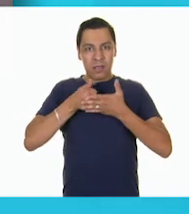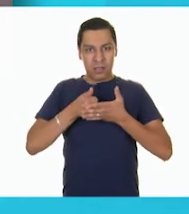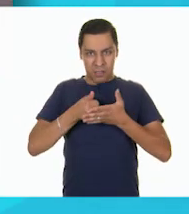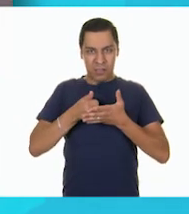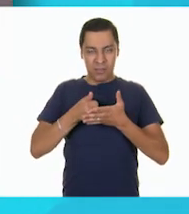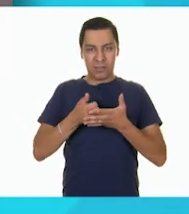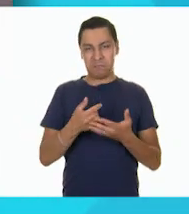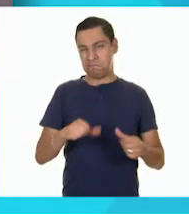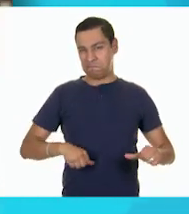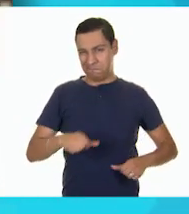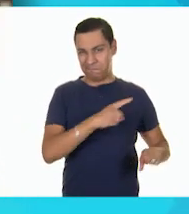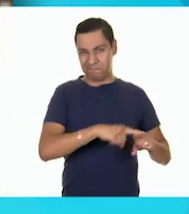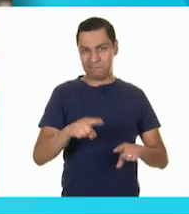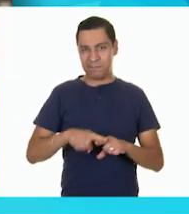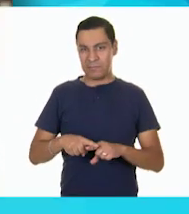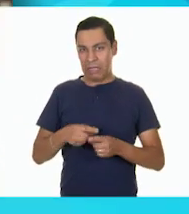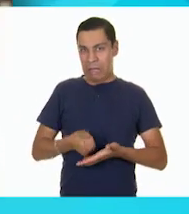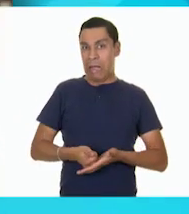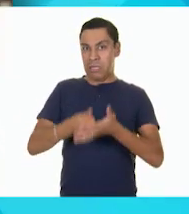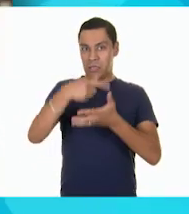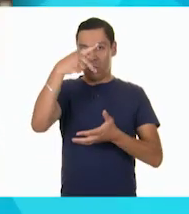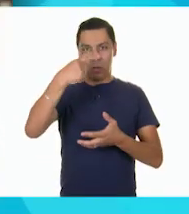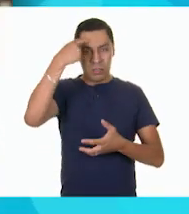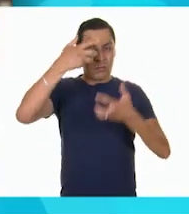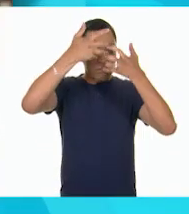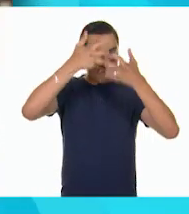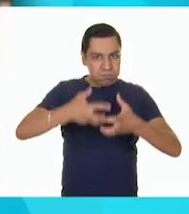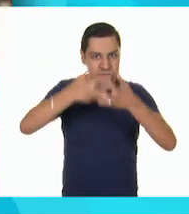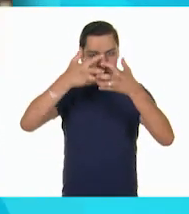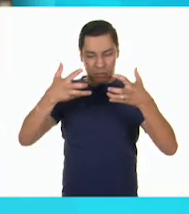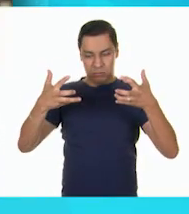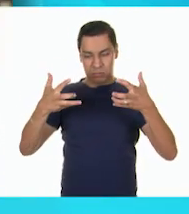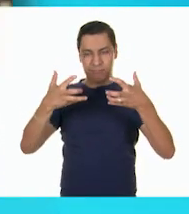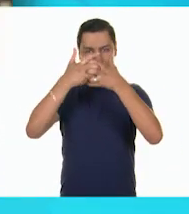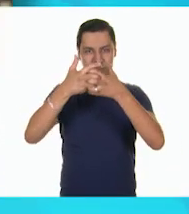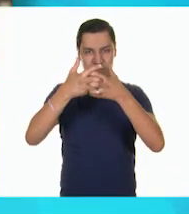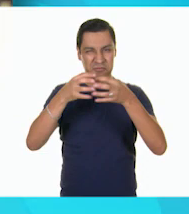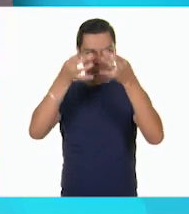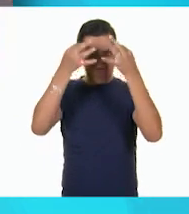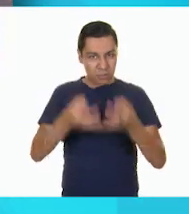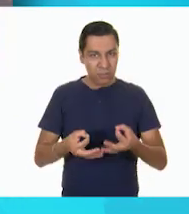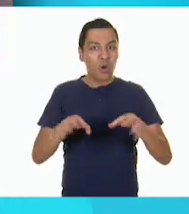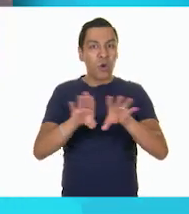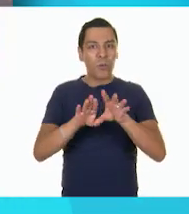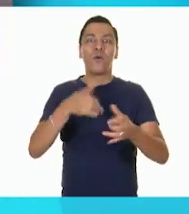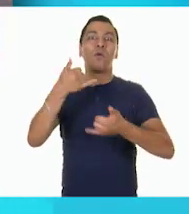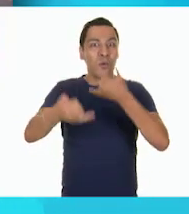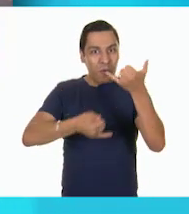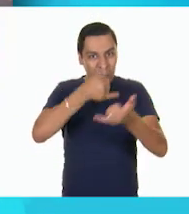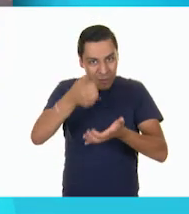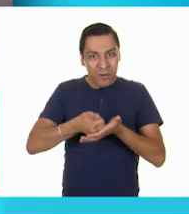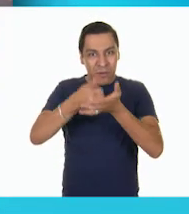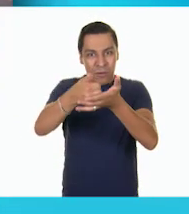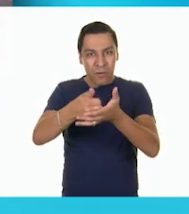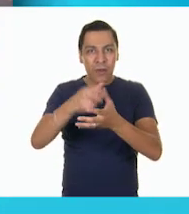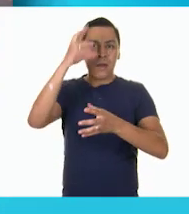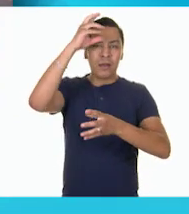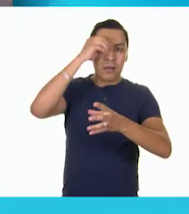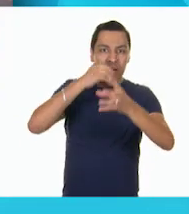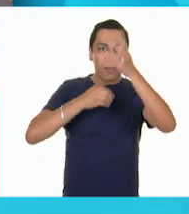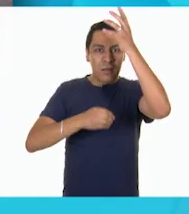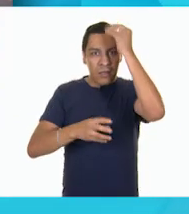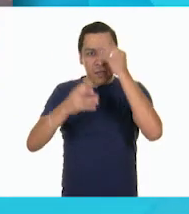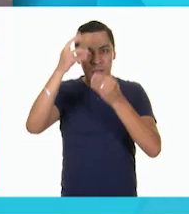mejores maneras de ayudarle a esa máquina a que funcione de forma óptima es mediante el juego. Porque con el juego aprendemos muchas